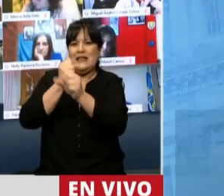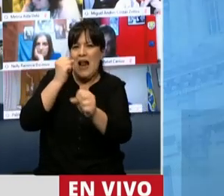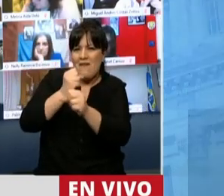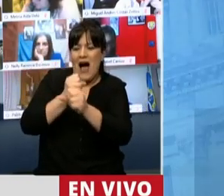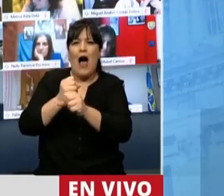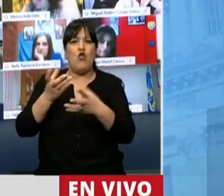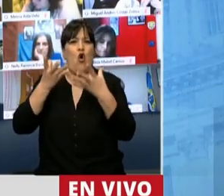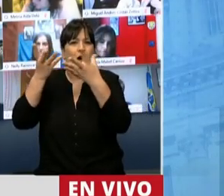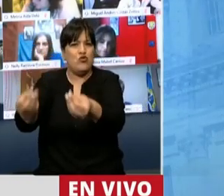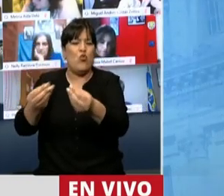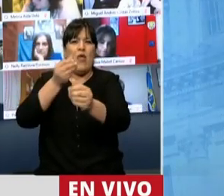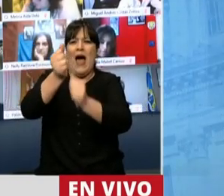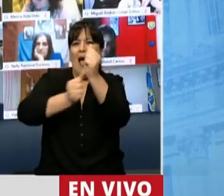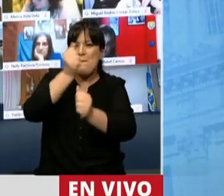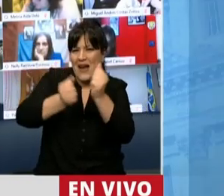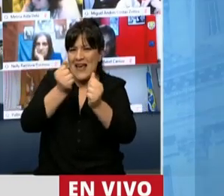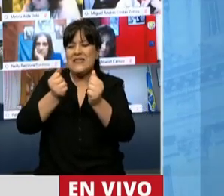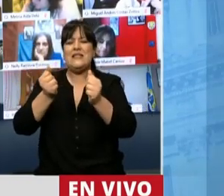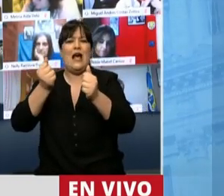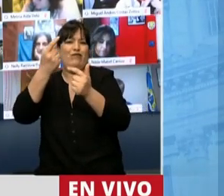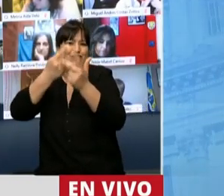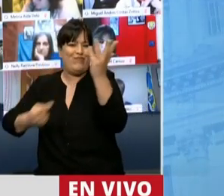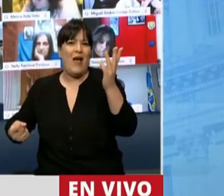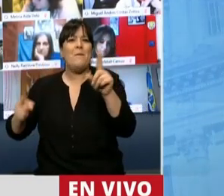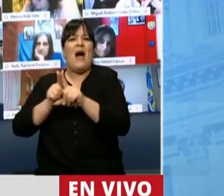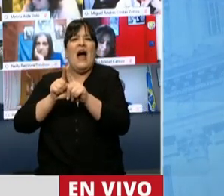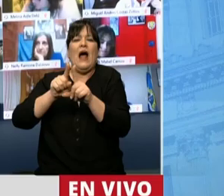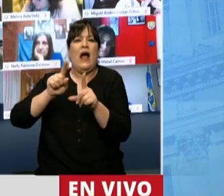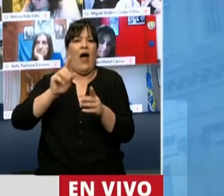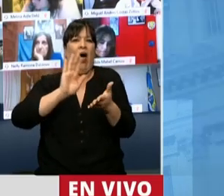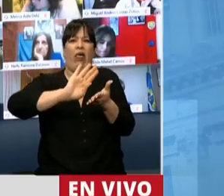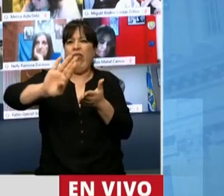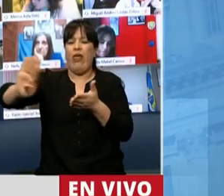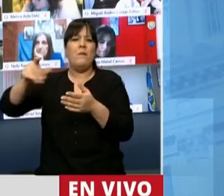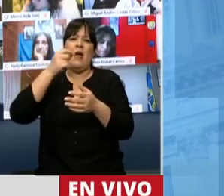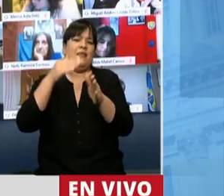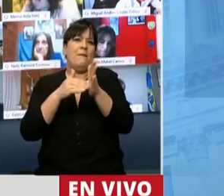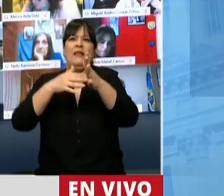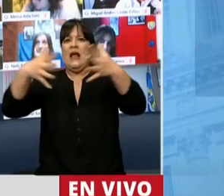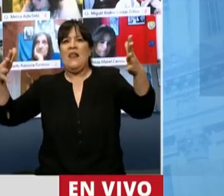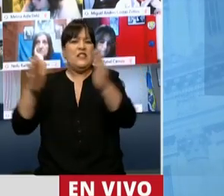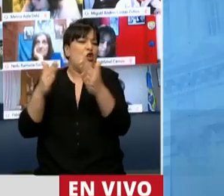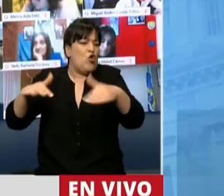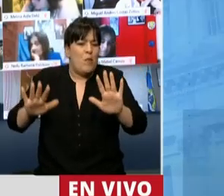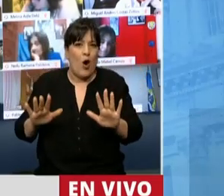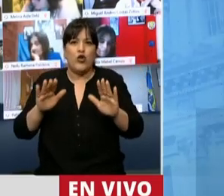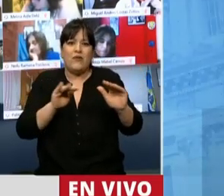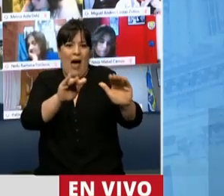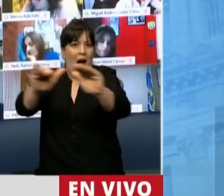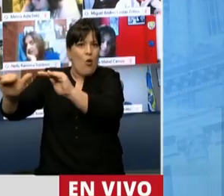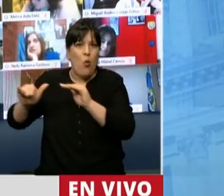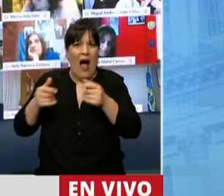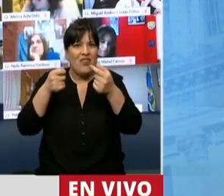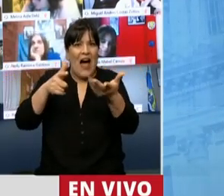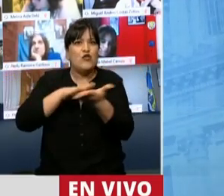actividades y las empresas, sin prejuicio, sin hacer discriminaciones por tamaño y damos soluciones